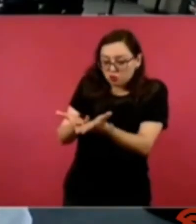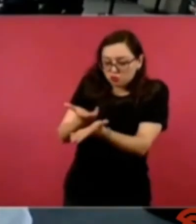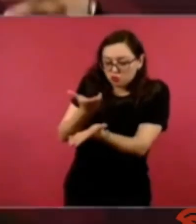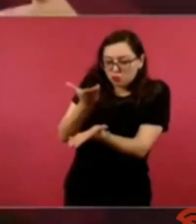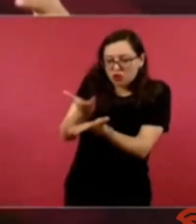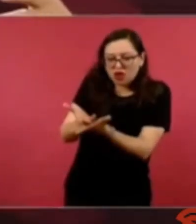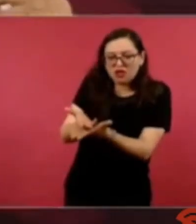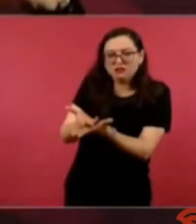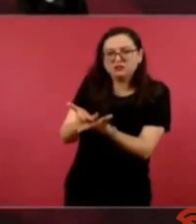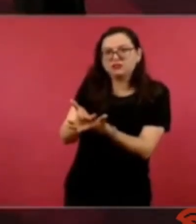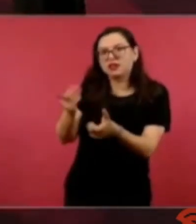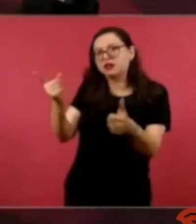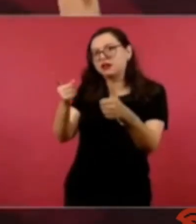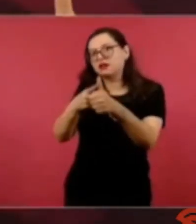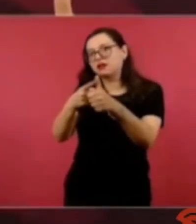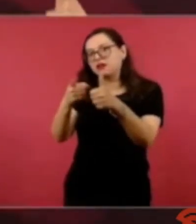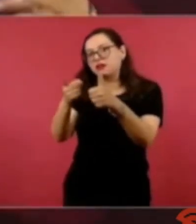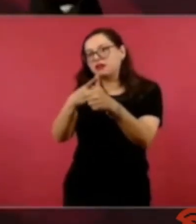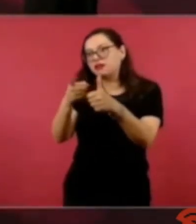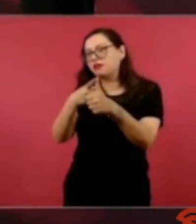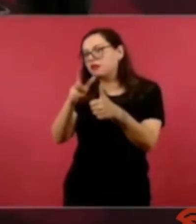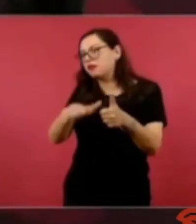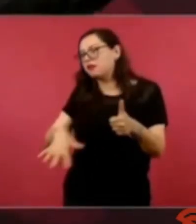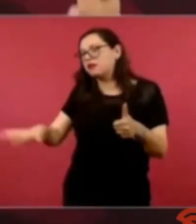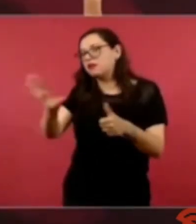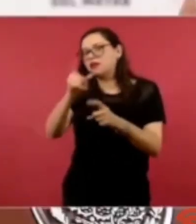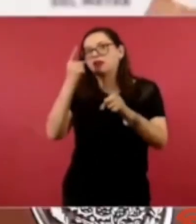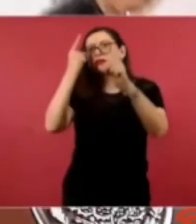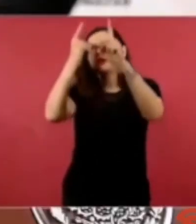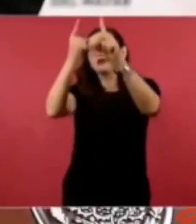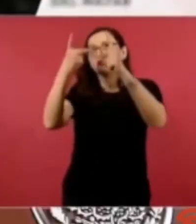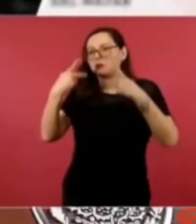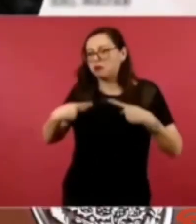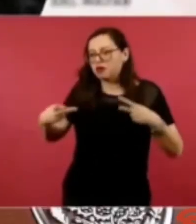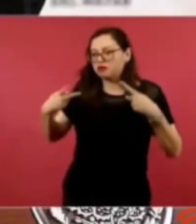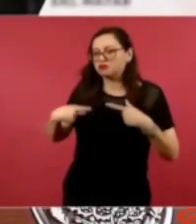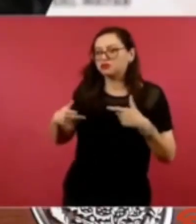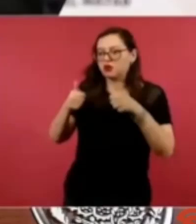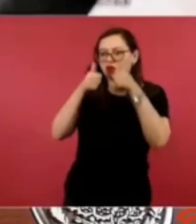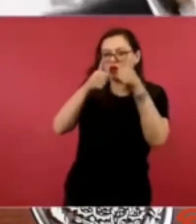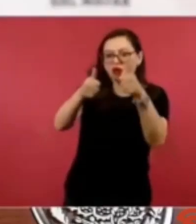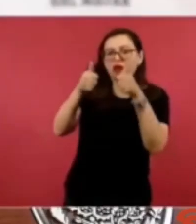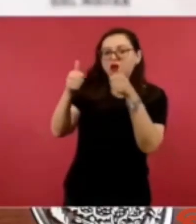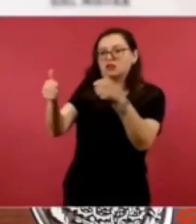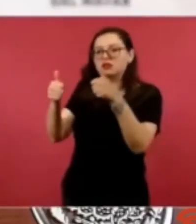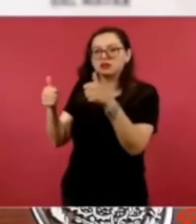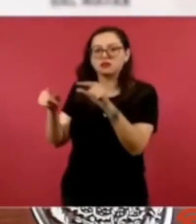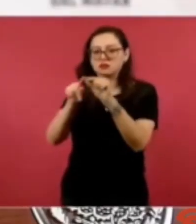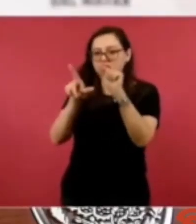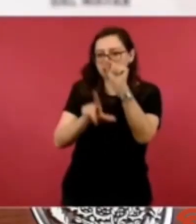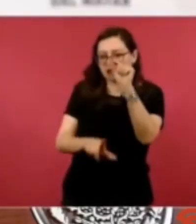superiores en intereses generales que estén pensando en la gente que estén pensando en la nación